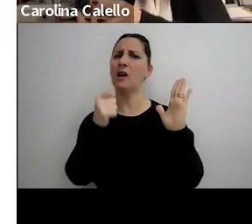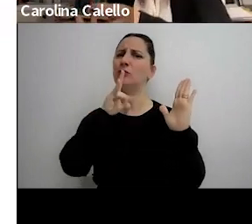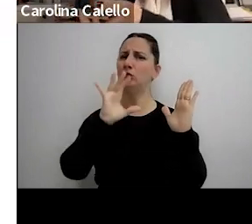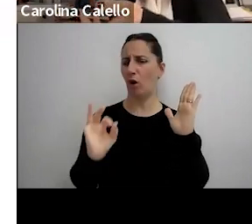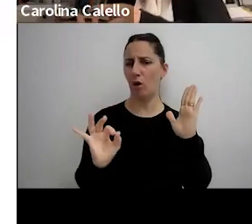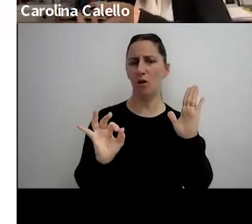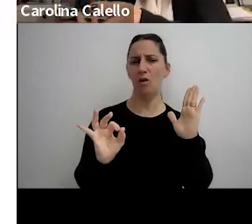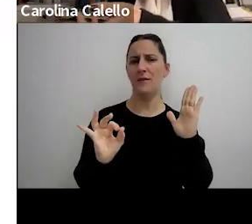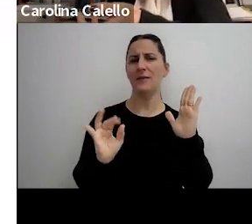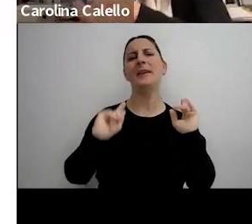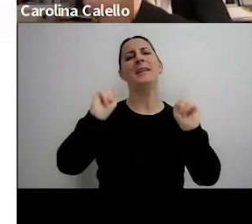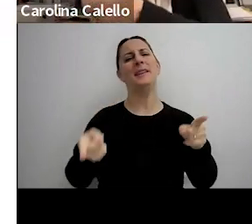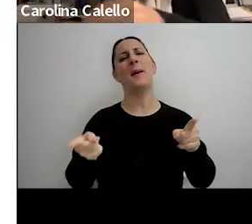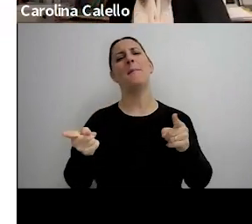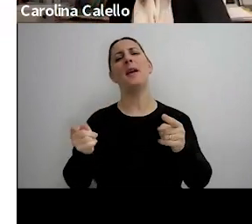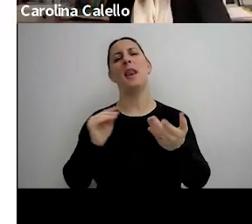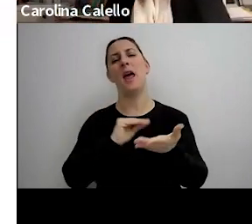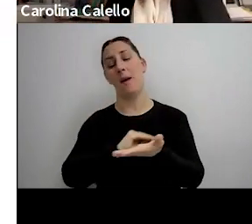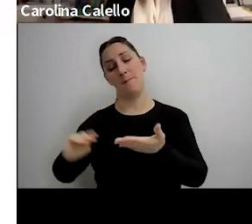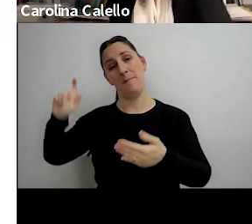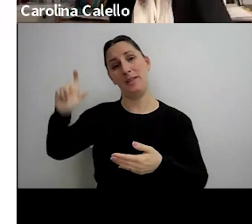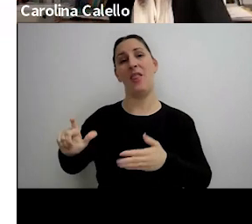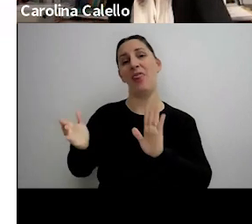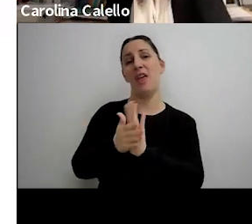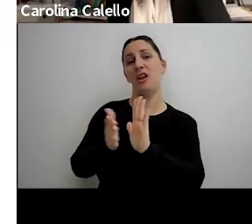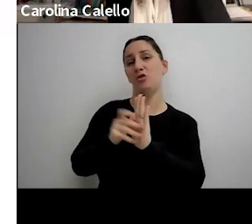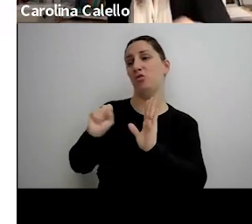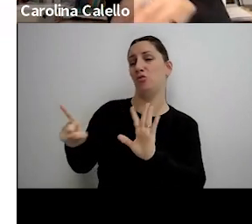para el administrado por supuesto por el derecho de defensa